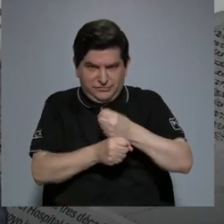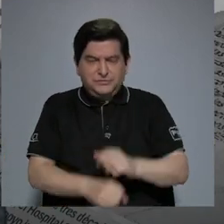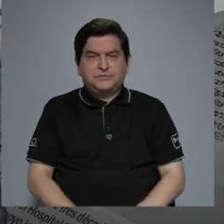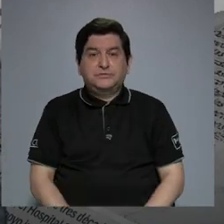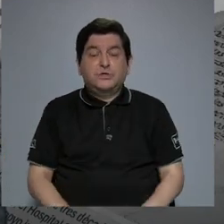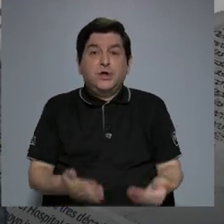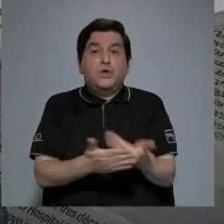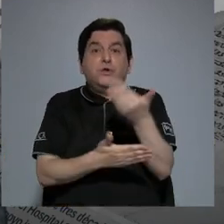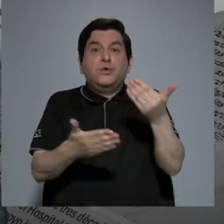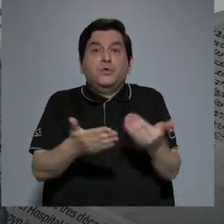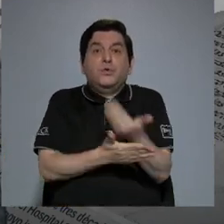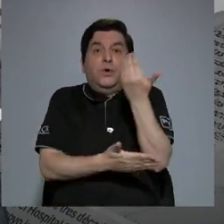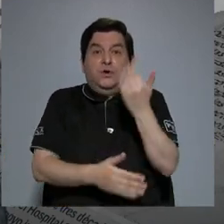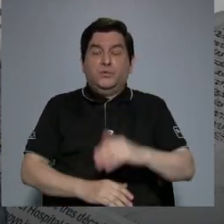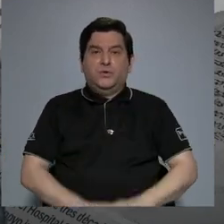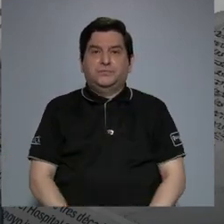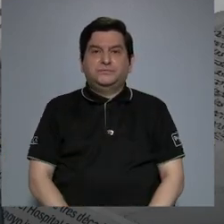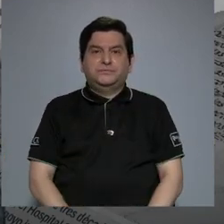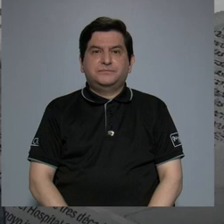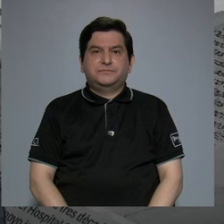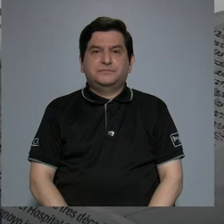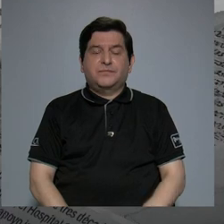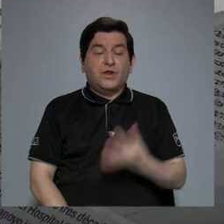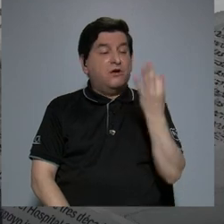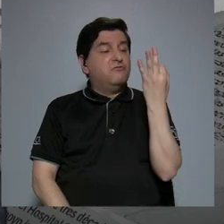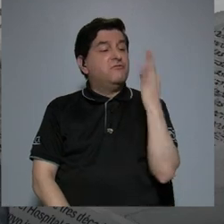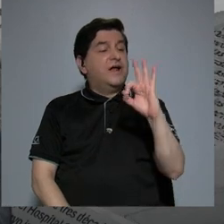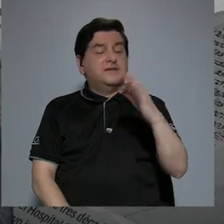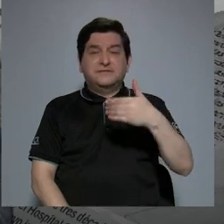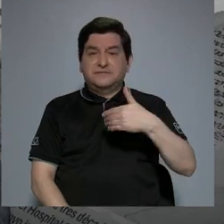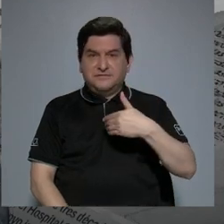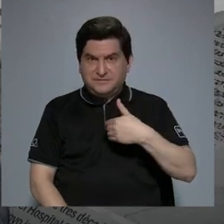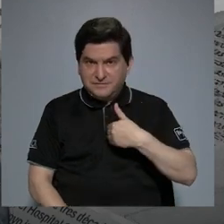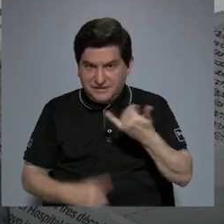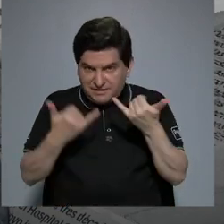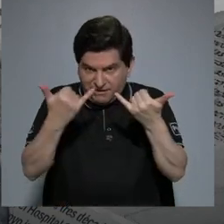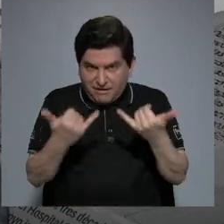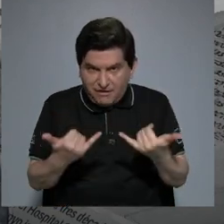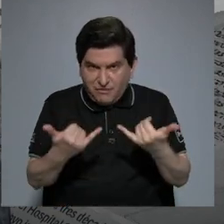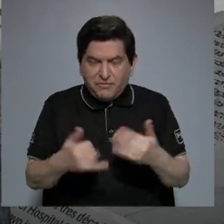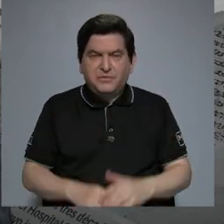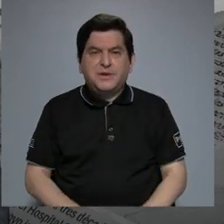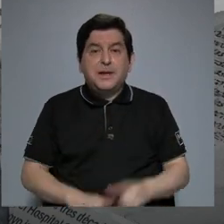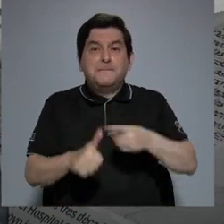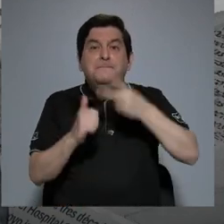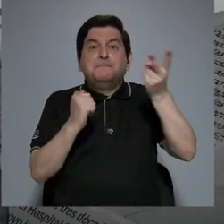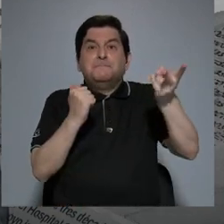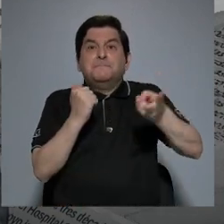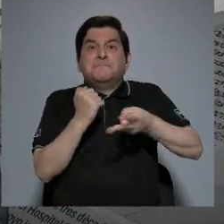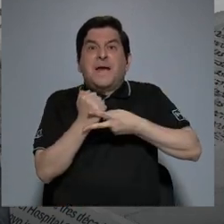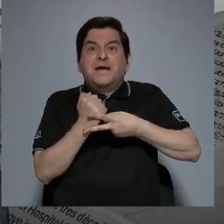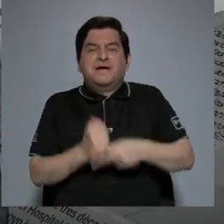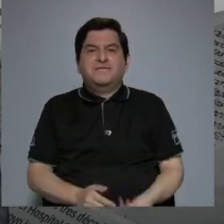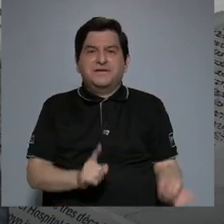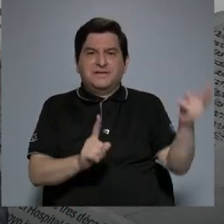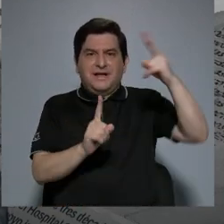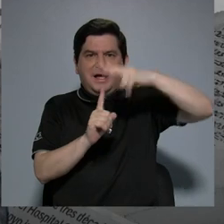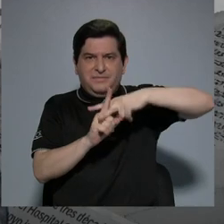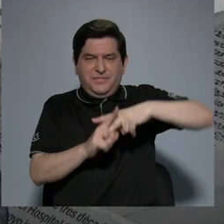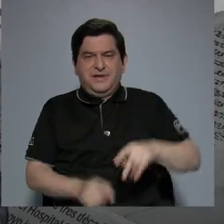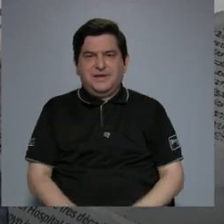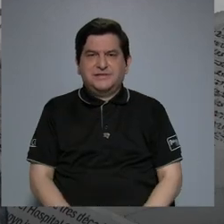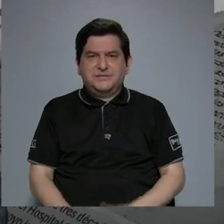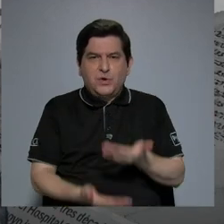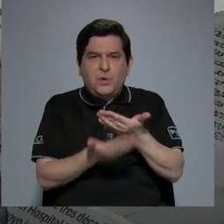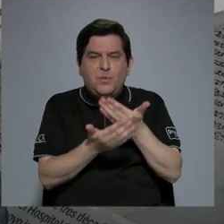novedoso es que con el francés tenemos por primera vez la aplicación de